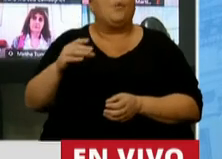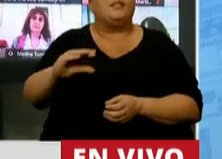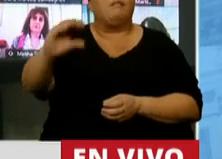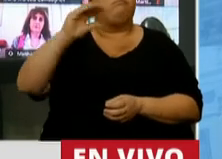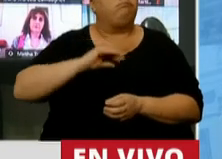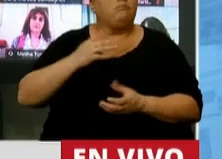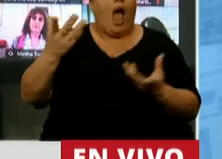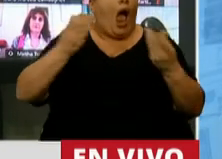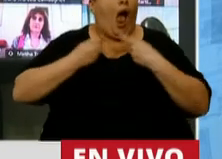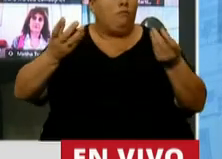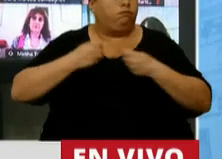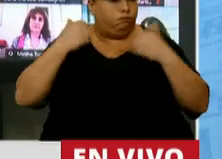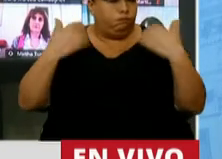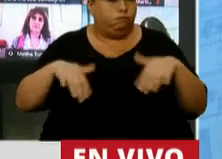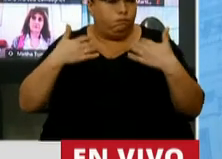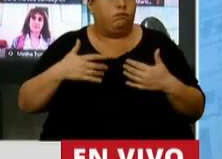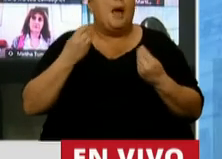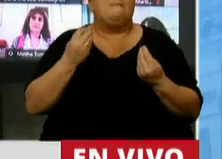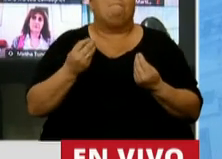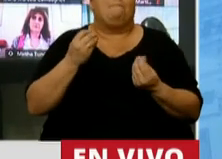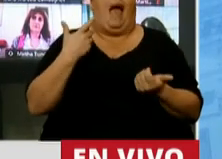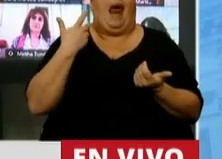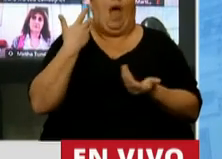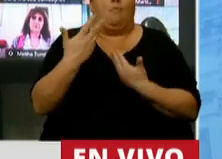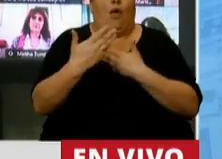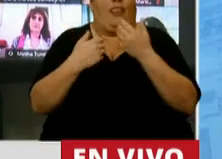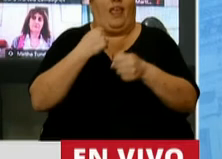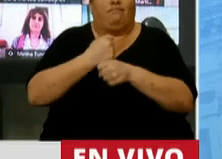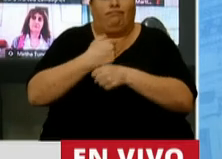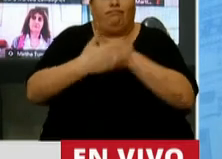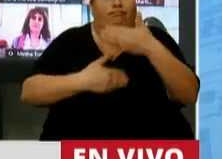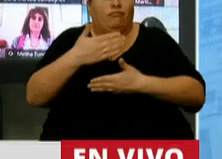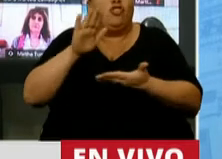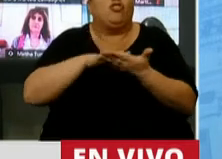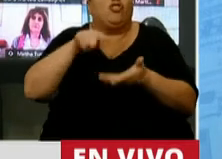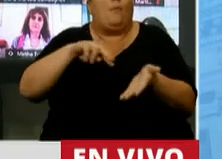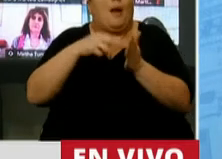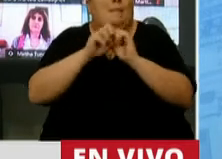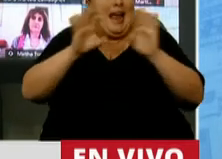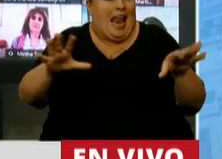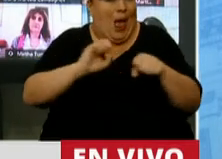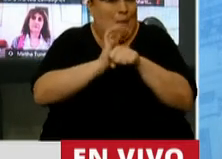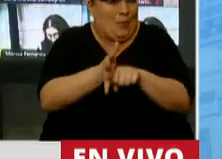toda la ayuda posible para poder ir trabajando sobre este gran problema.